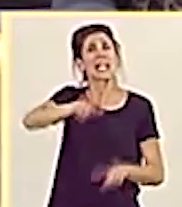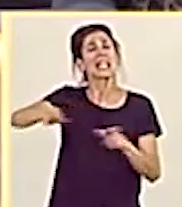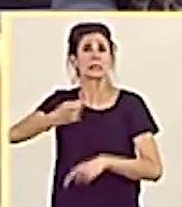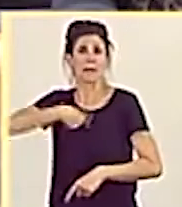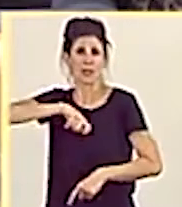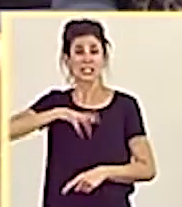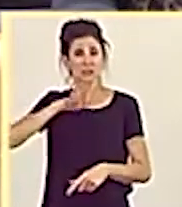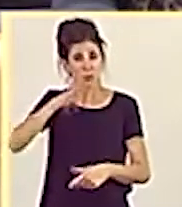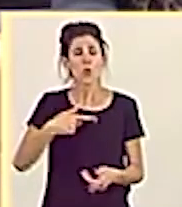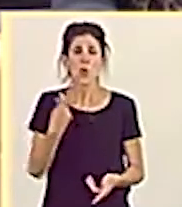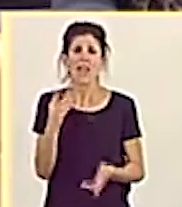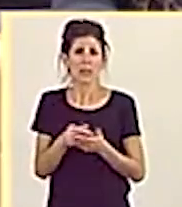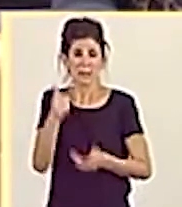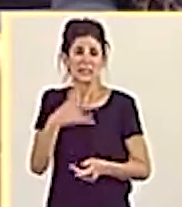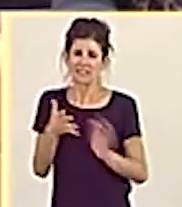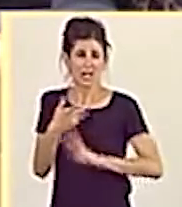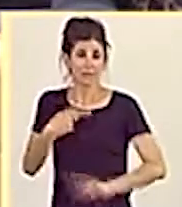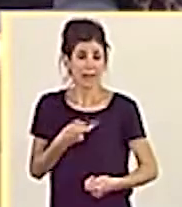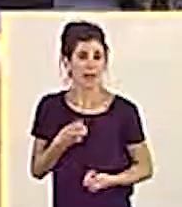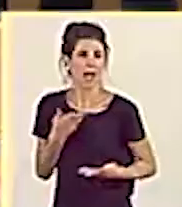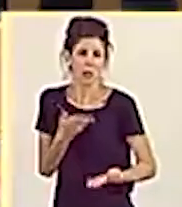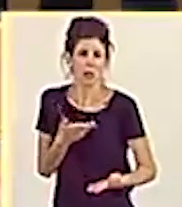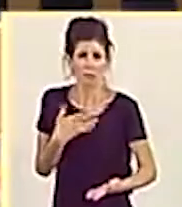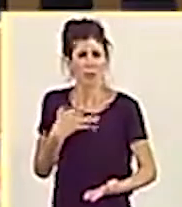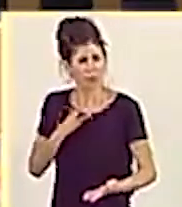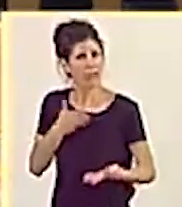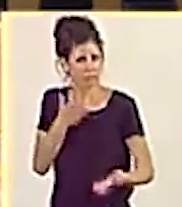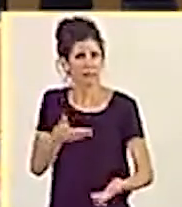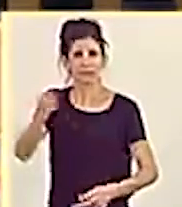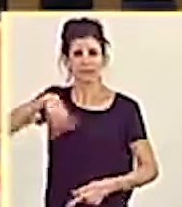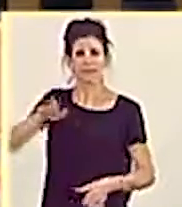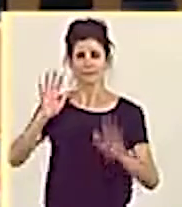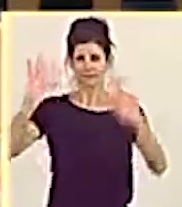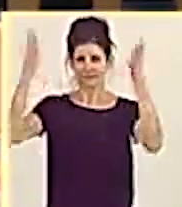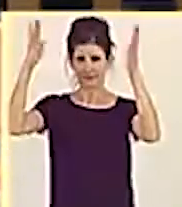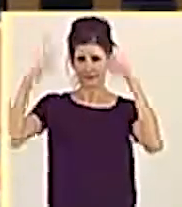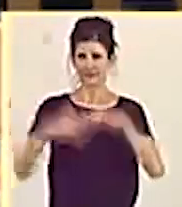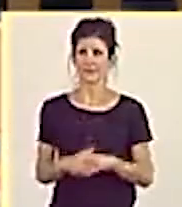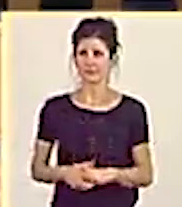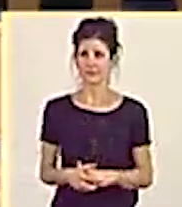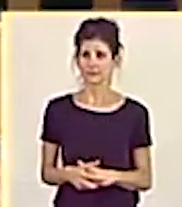señora Calvo, nuestra mano Siguiente en vida. Gracias, señoría.